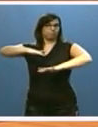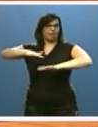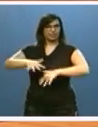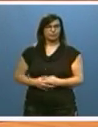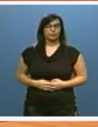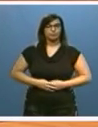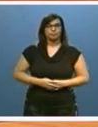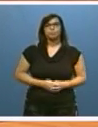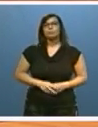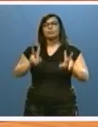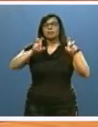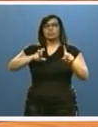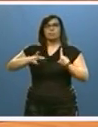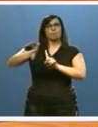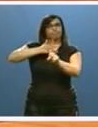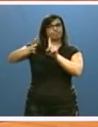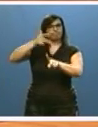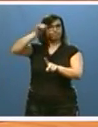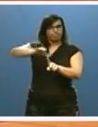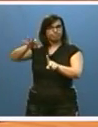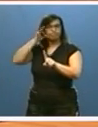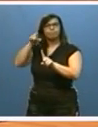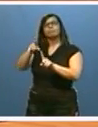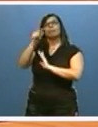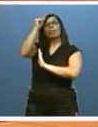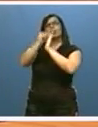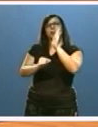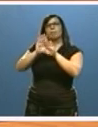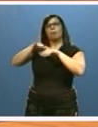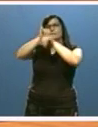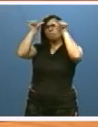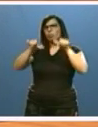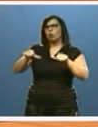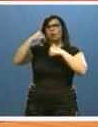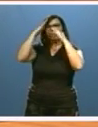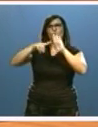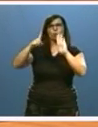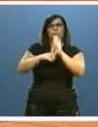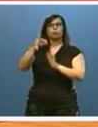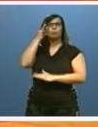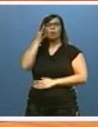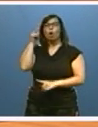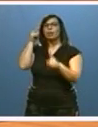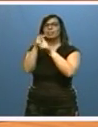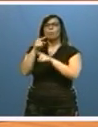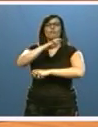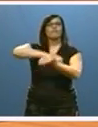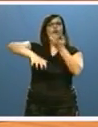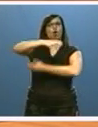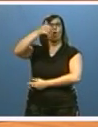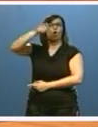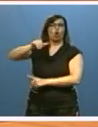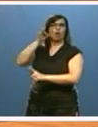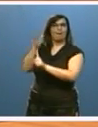En relación con la violencia de género hemos aprobado las directrices del nuevo modelo de atención integral a las víctimas Objetivo Violencia Cero, al que